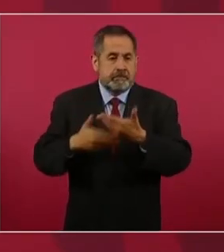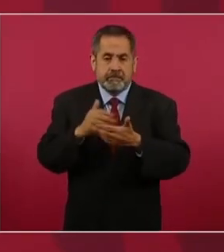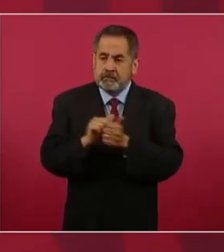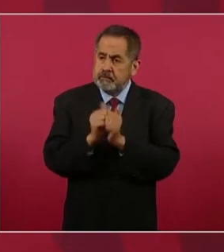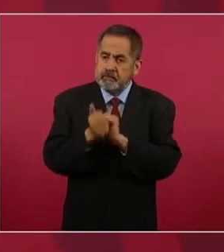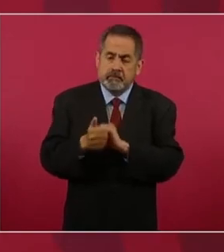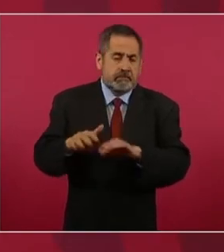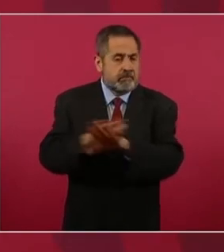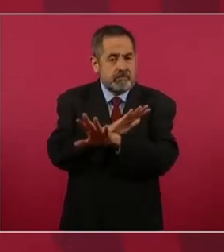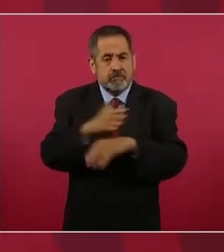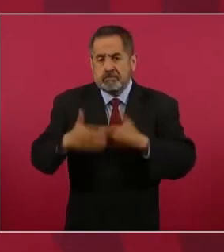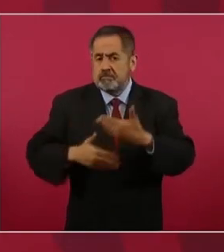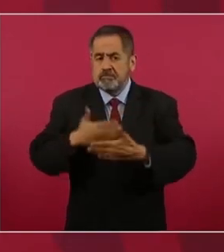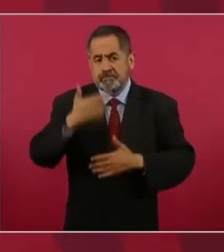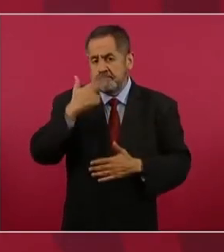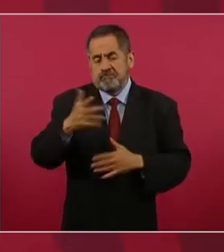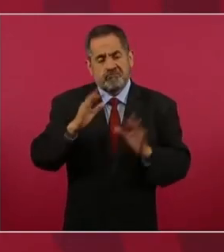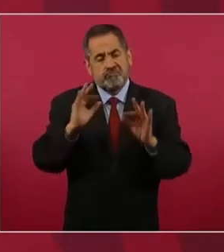la vida pública,